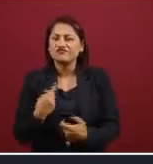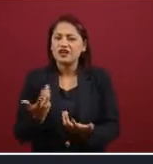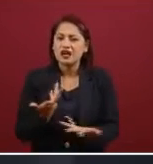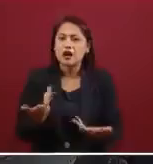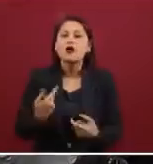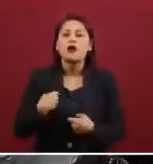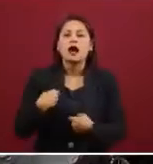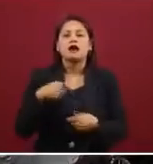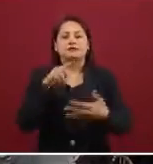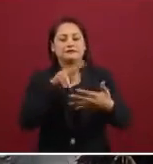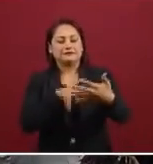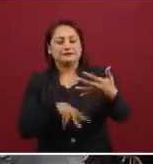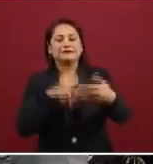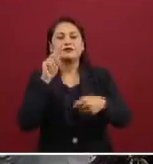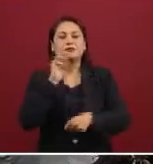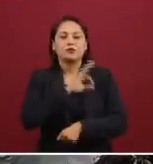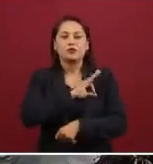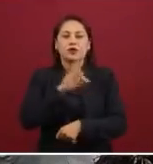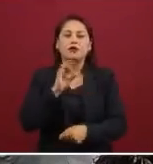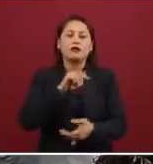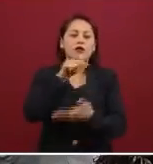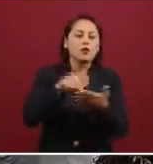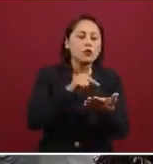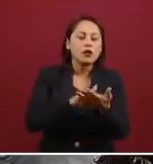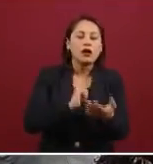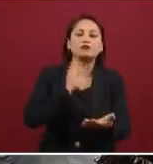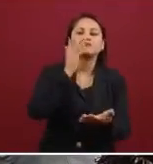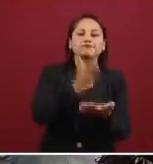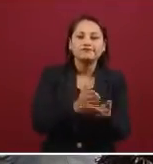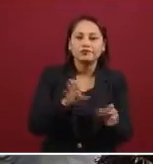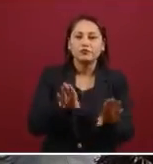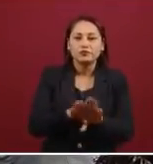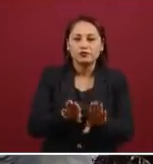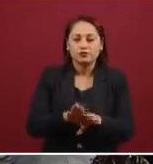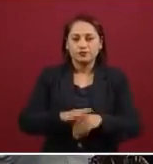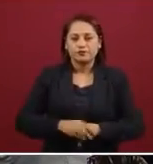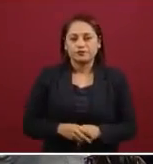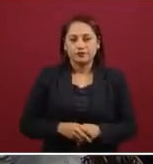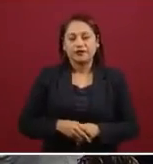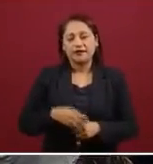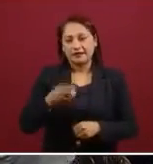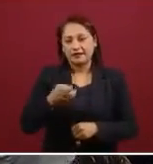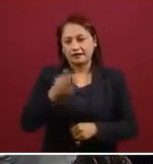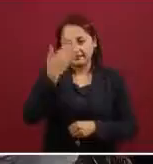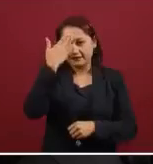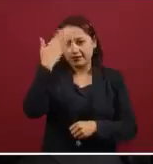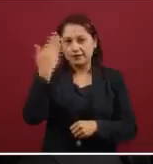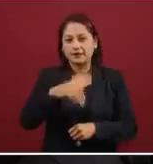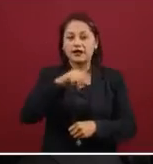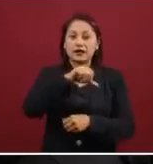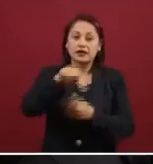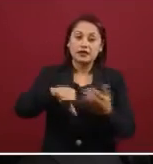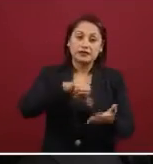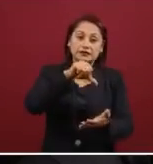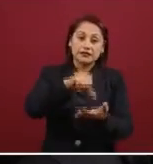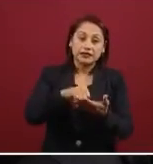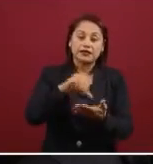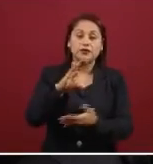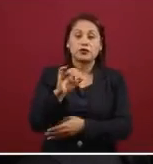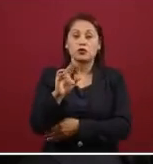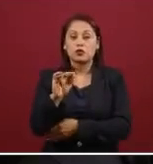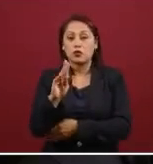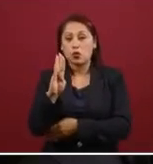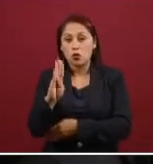Y también la ubicación de los clubes por la paz, estos clubes de la sombrilla verde. Y bueno, esto sería la